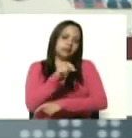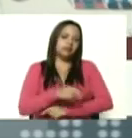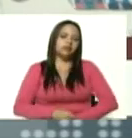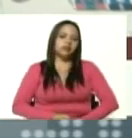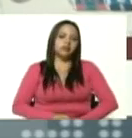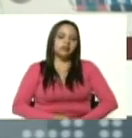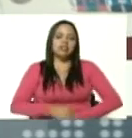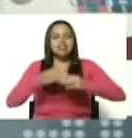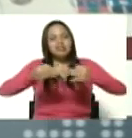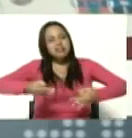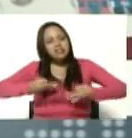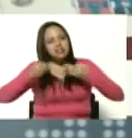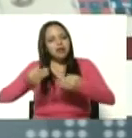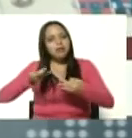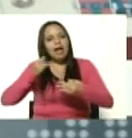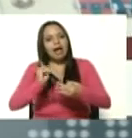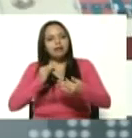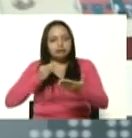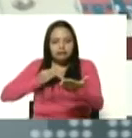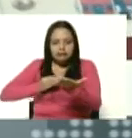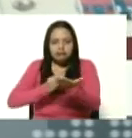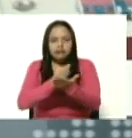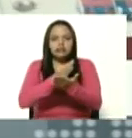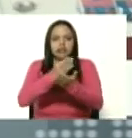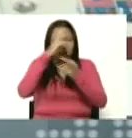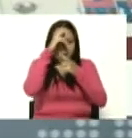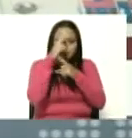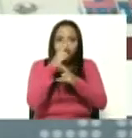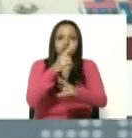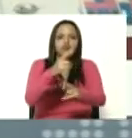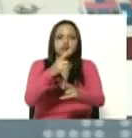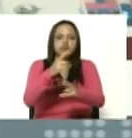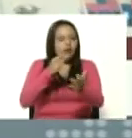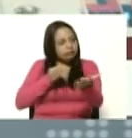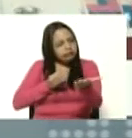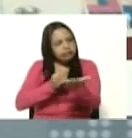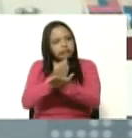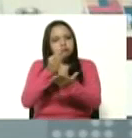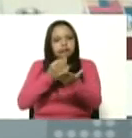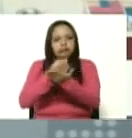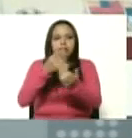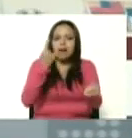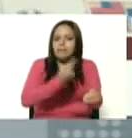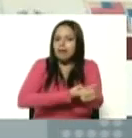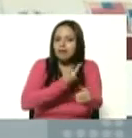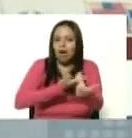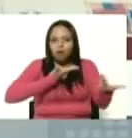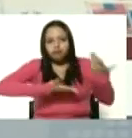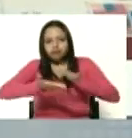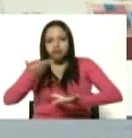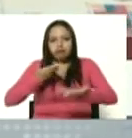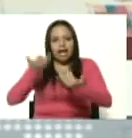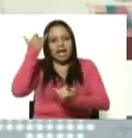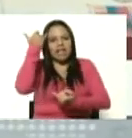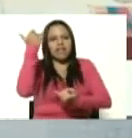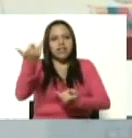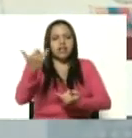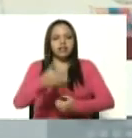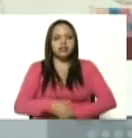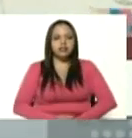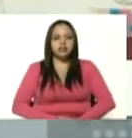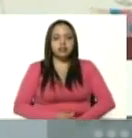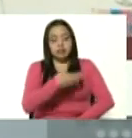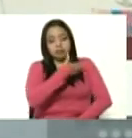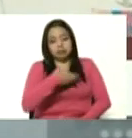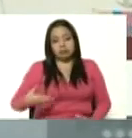se mantuvo respetuoso, leal, hermanado, al ideal del comandante Chávez.